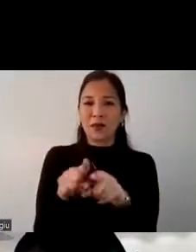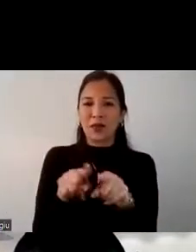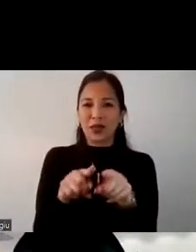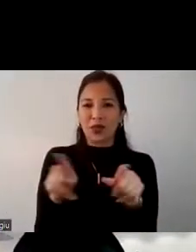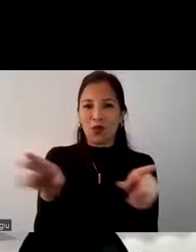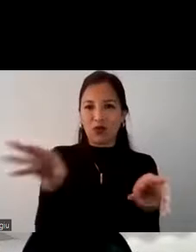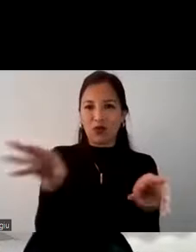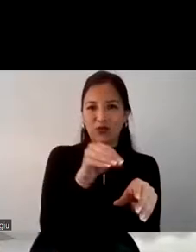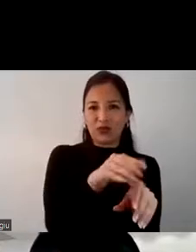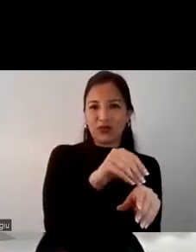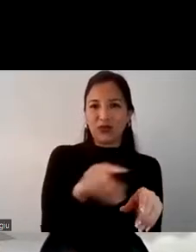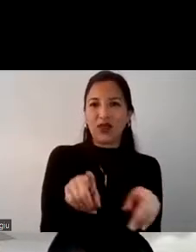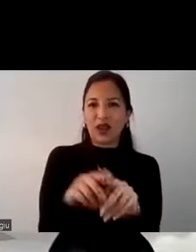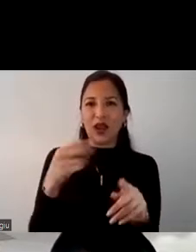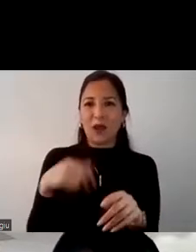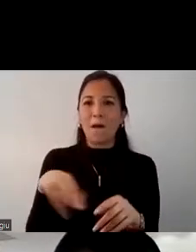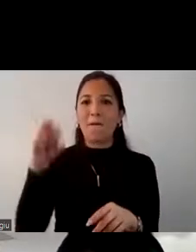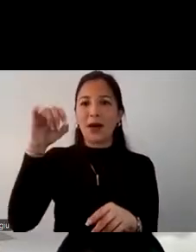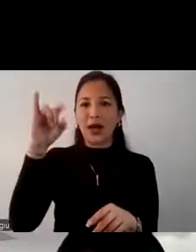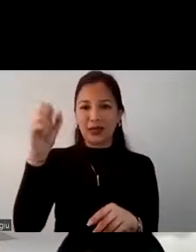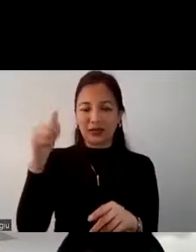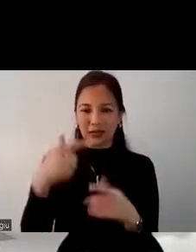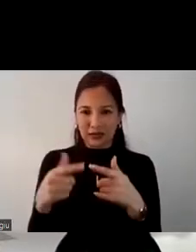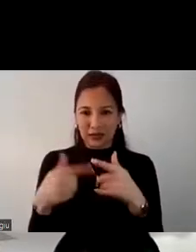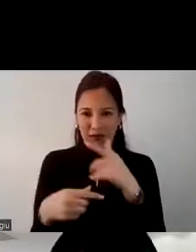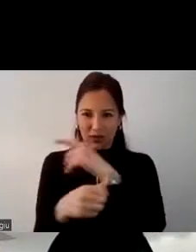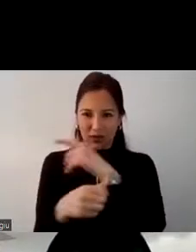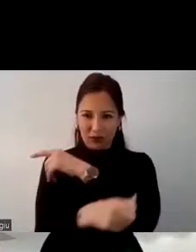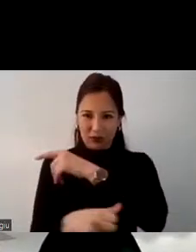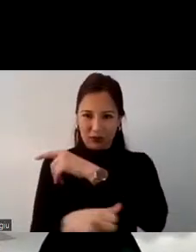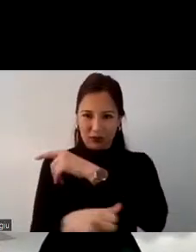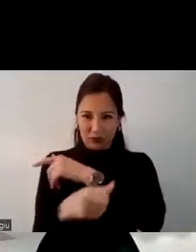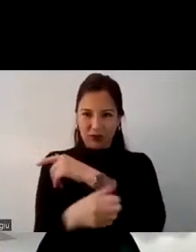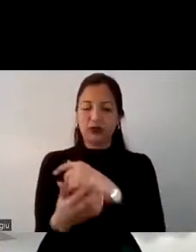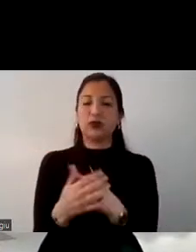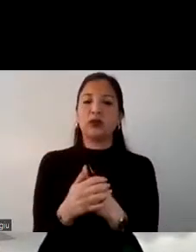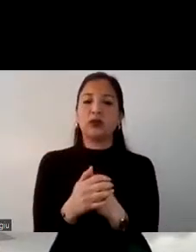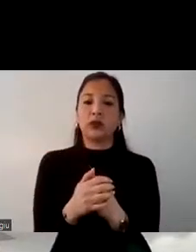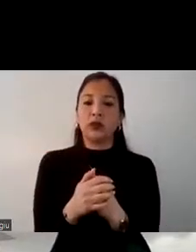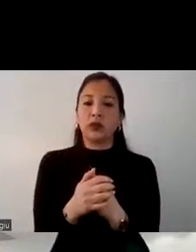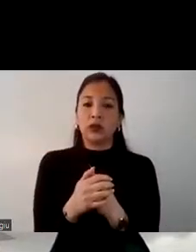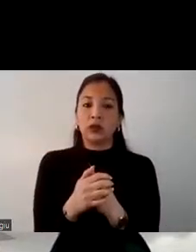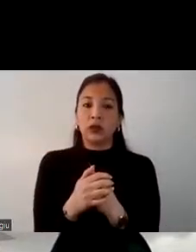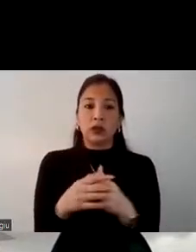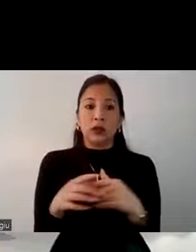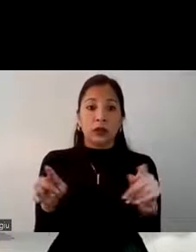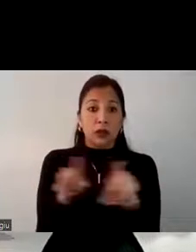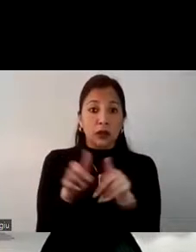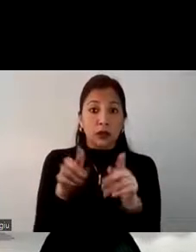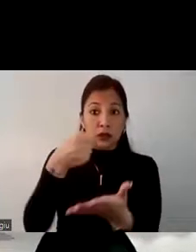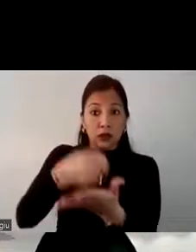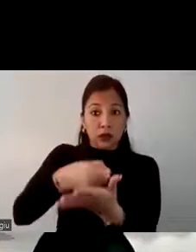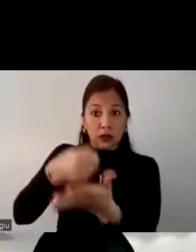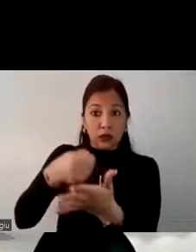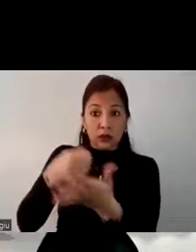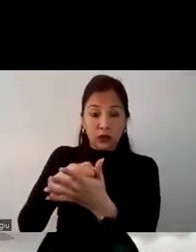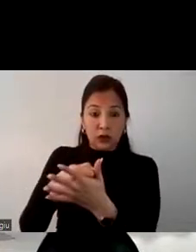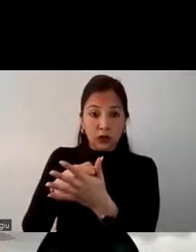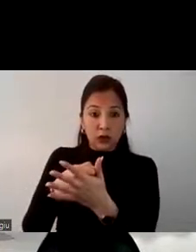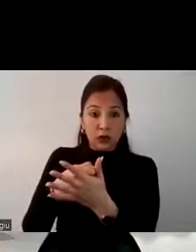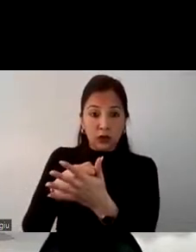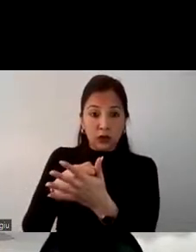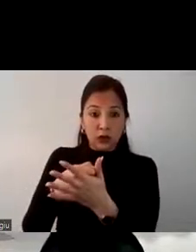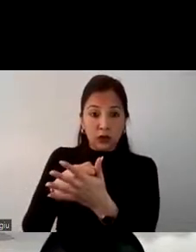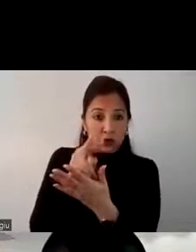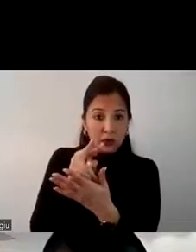asociado al país. Y es acá como lo podemos ver. Incluso si nos damos cuenta, Compras está justo ya llegando